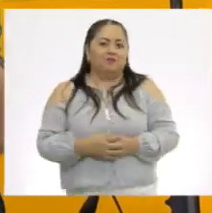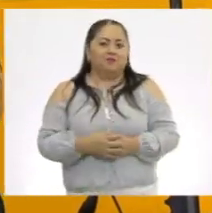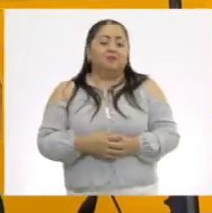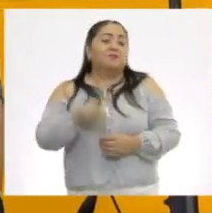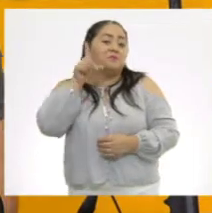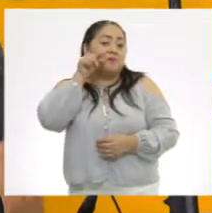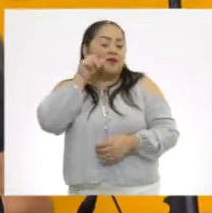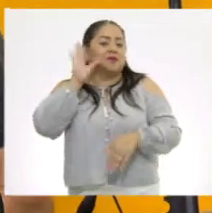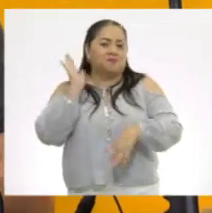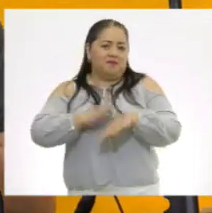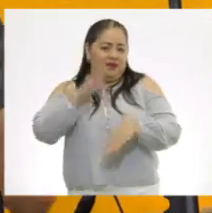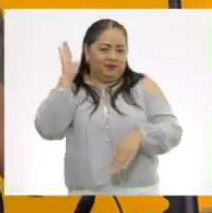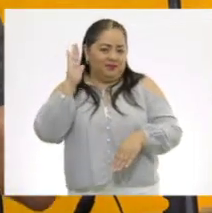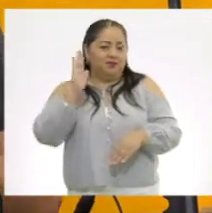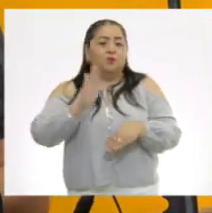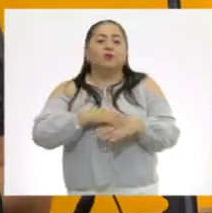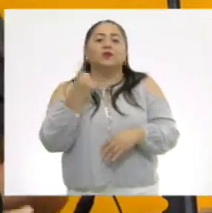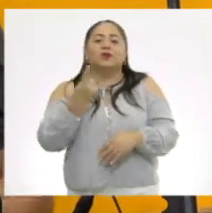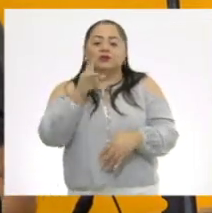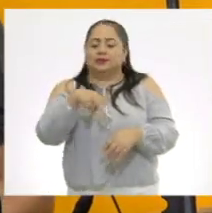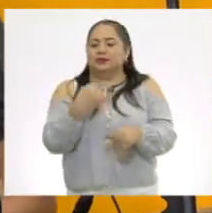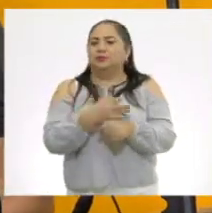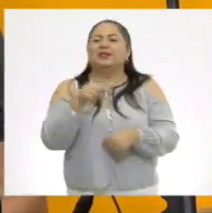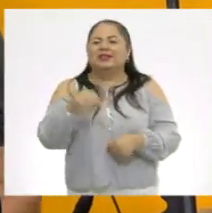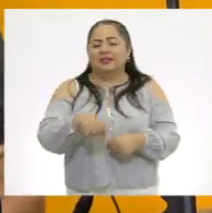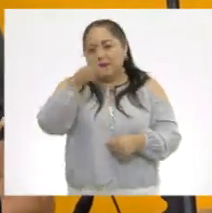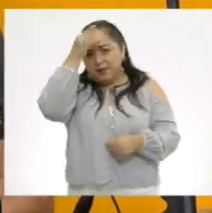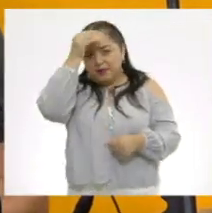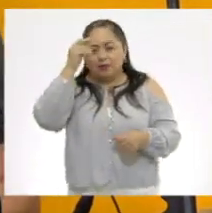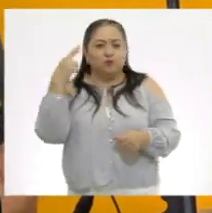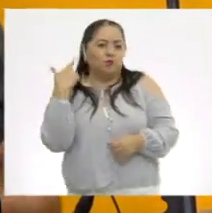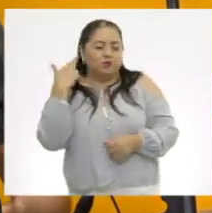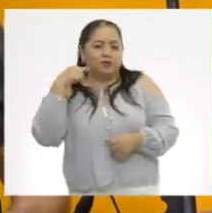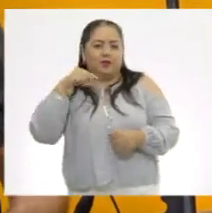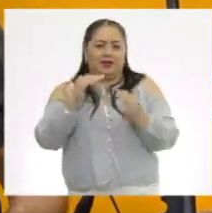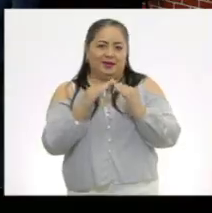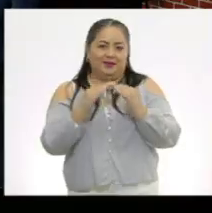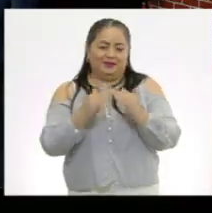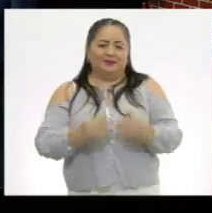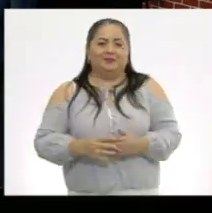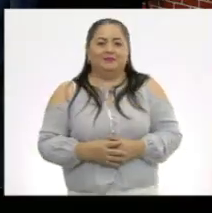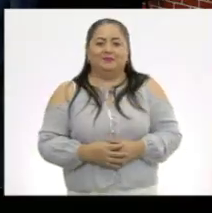Mañana más, pero no mejor, porque es imposible aquí, en Aprende Música en Casa.